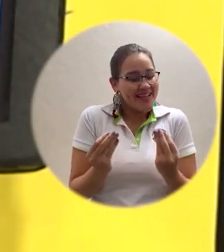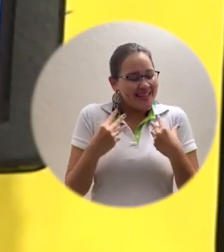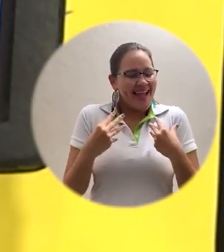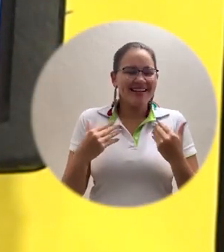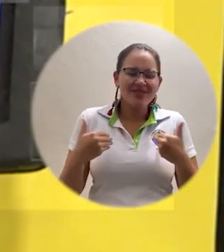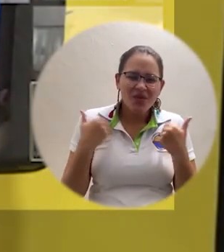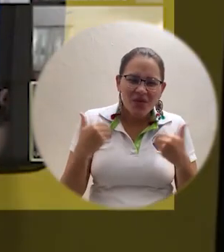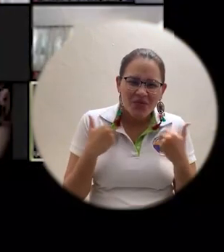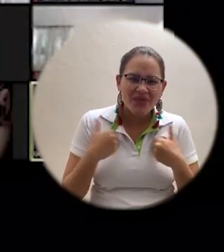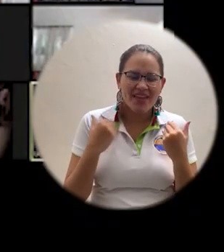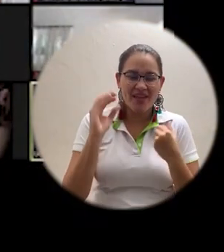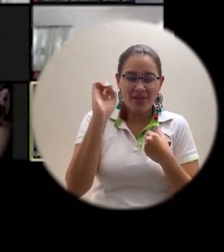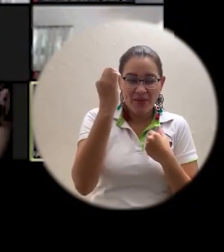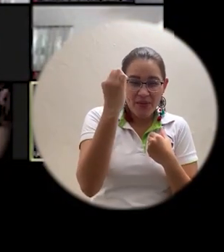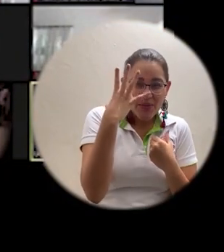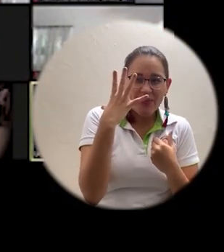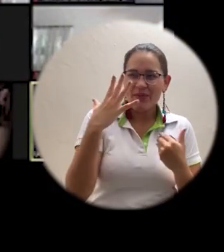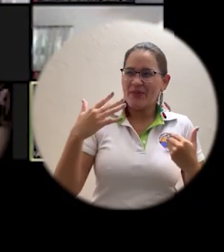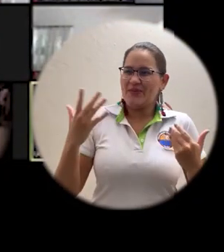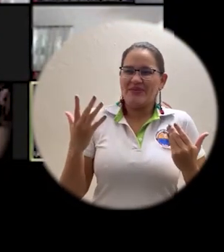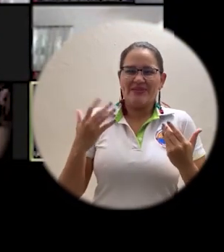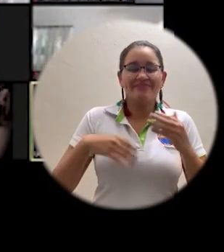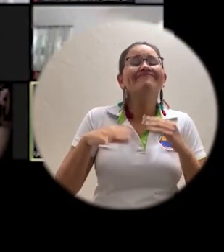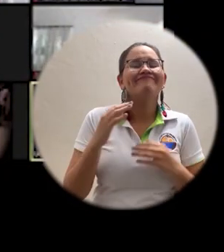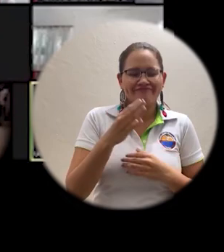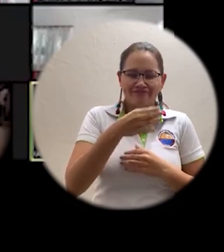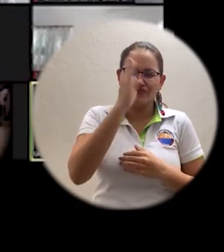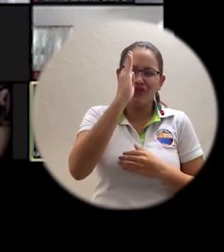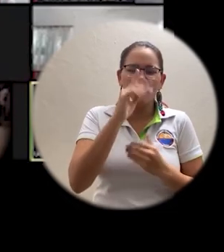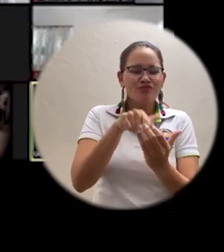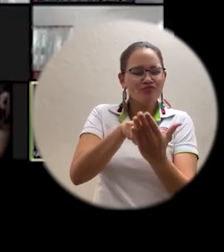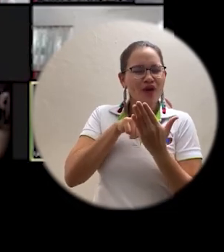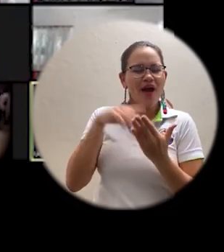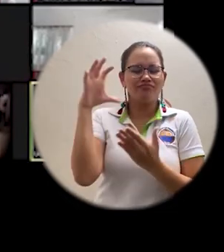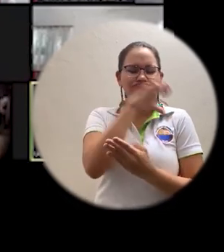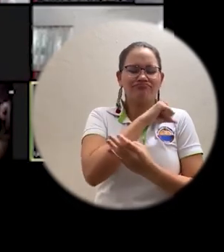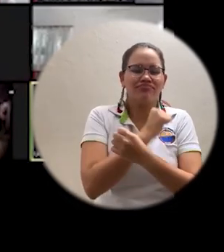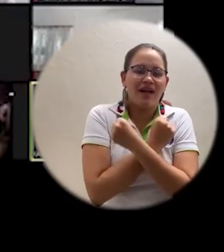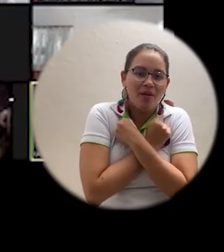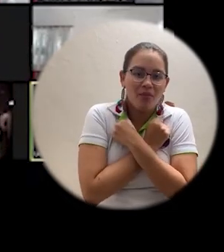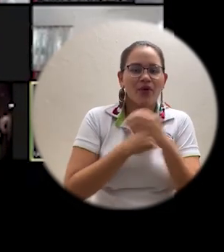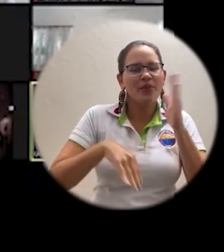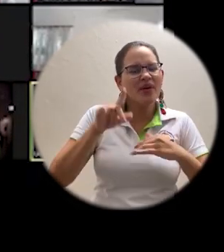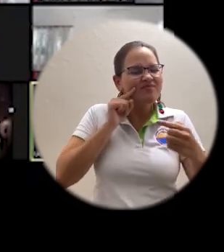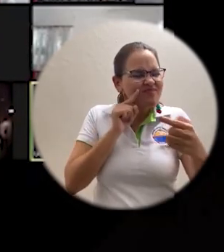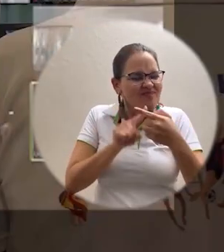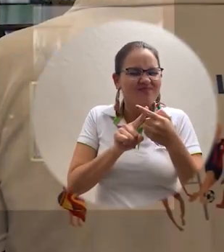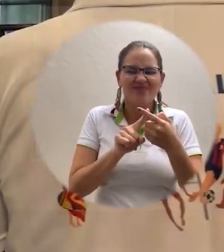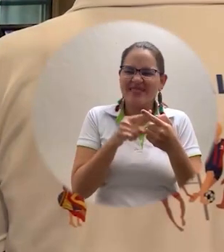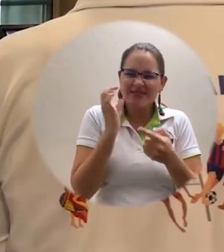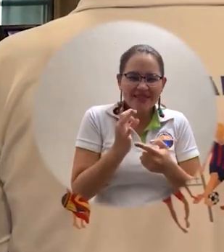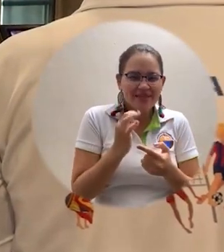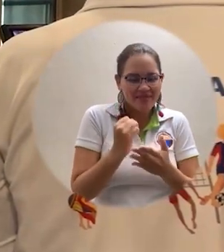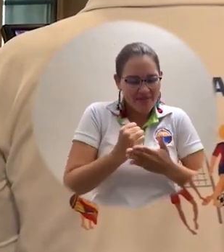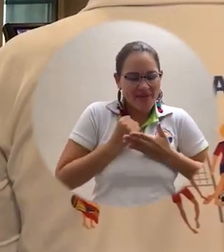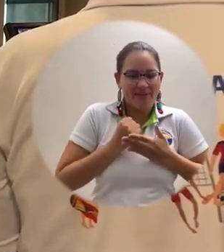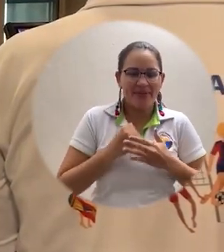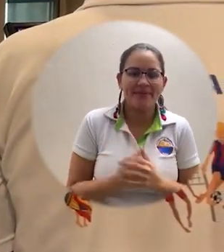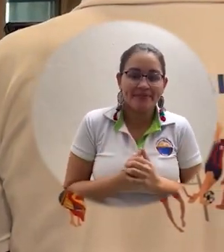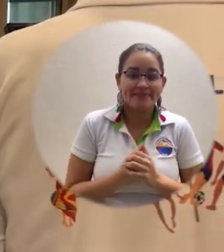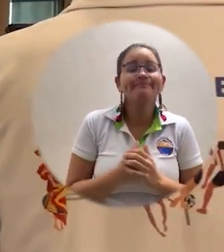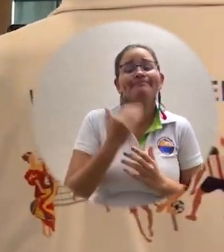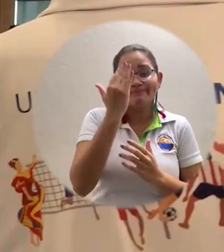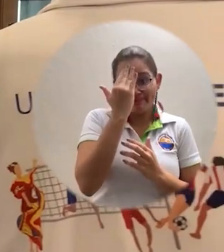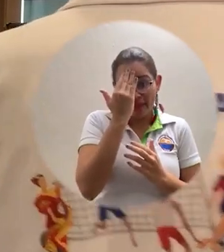hay momentos de luz, gozo y regocijo, como muestra de que Dios nos ama y siempre busca lo mejor para